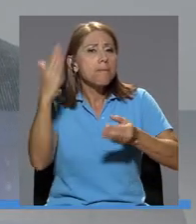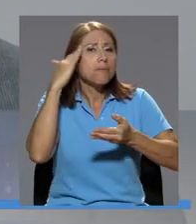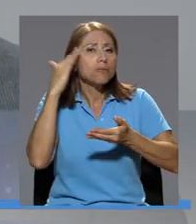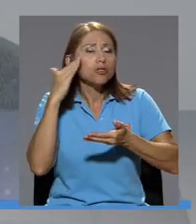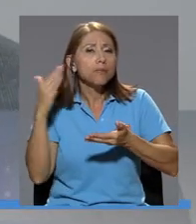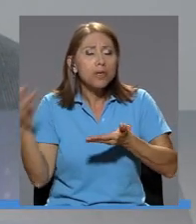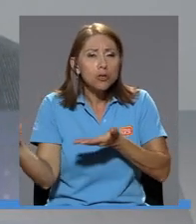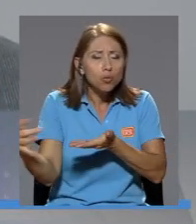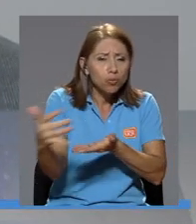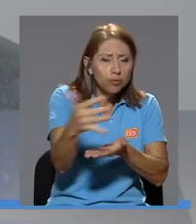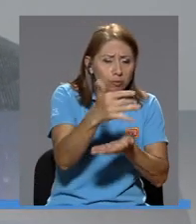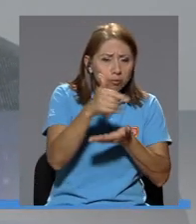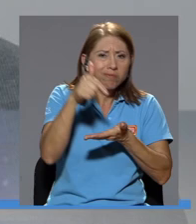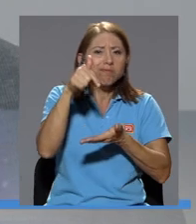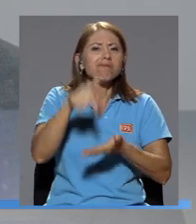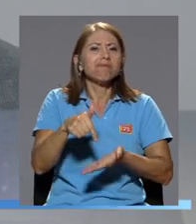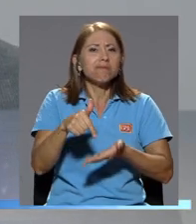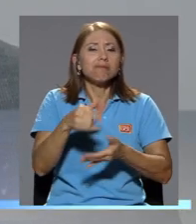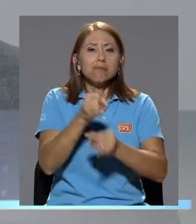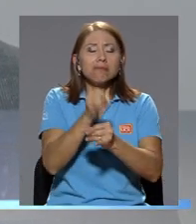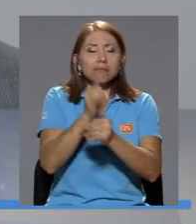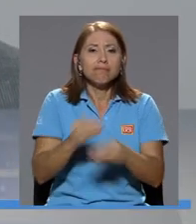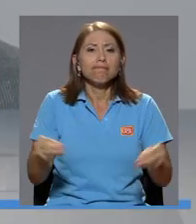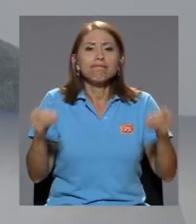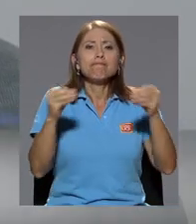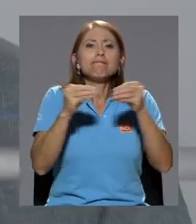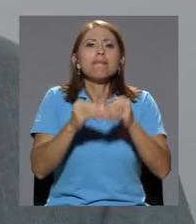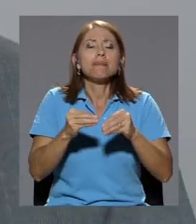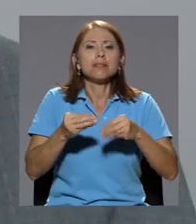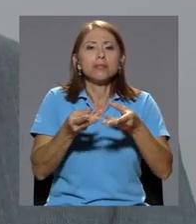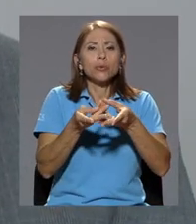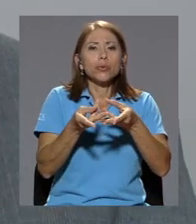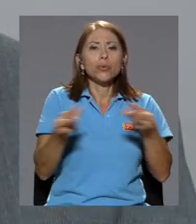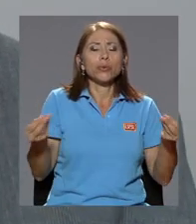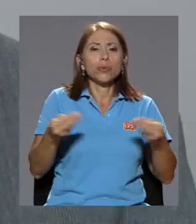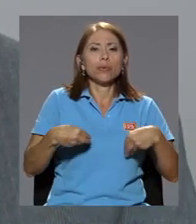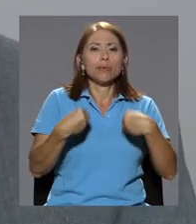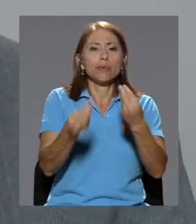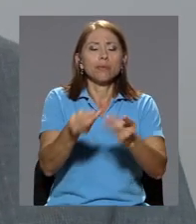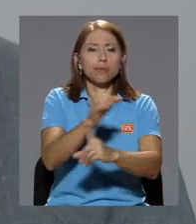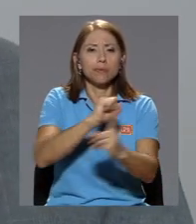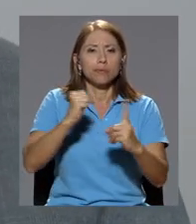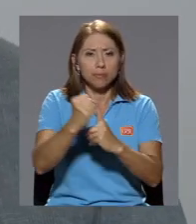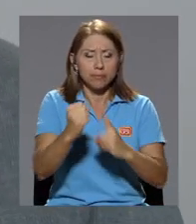genera, es la institución que más soluciones aporta a la sociedad.